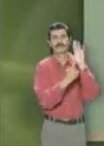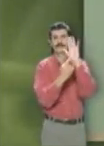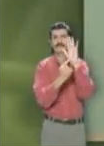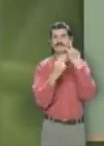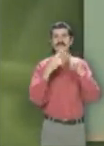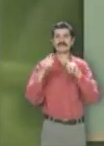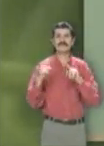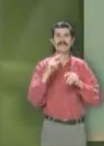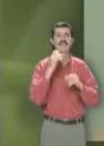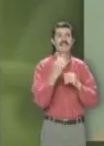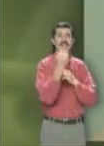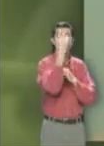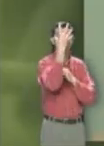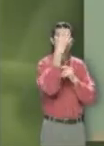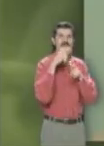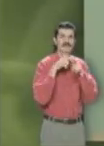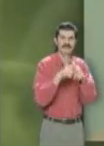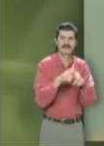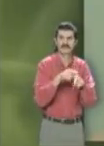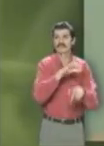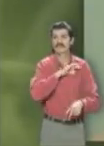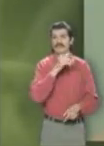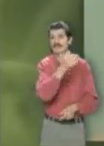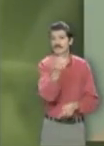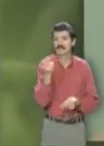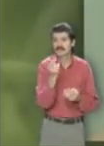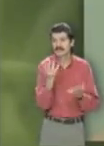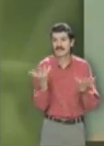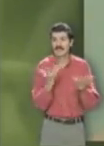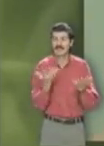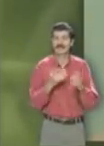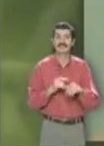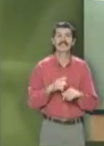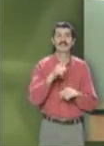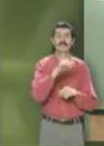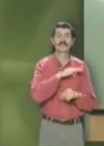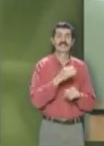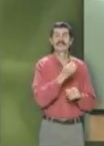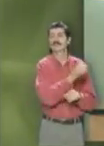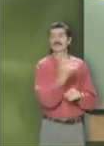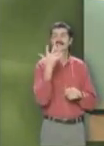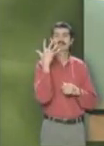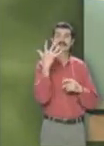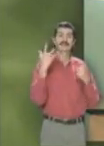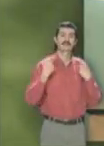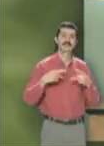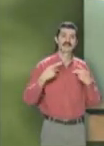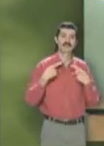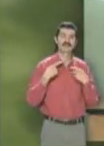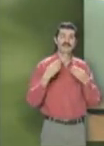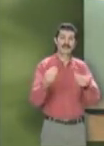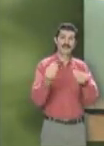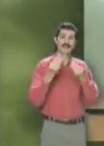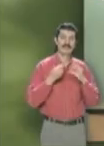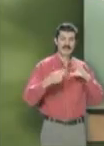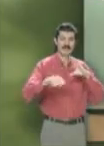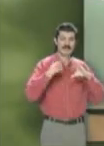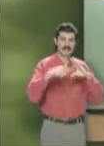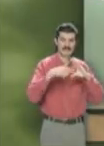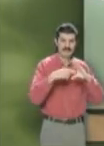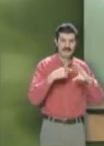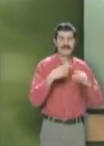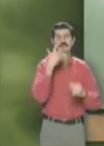bonitos, la diferencia entre el alto y el giga puede ser usted. Se van a regalar a las cinco personas que nos manden un correo